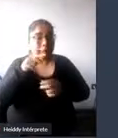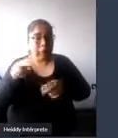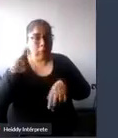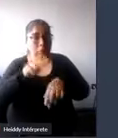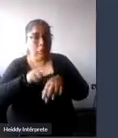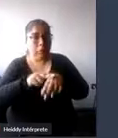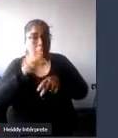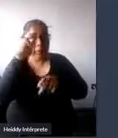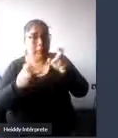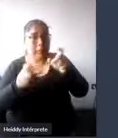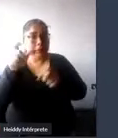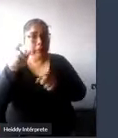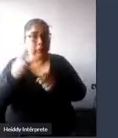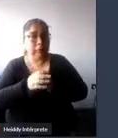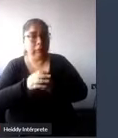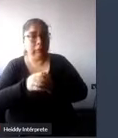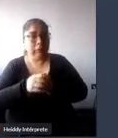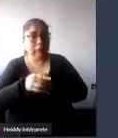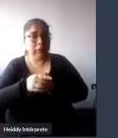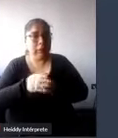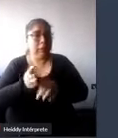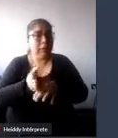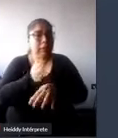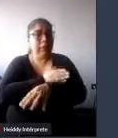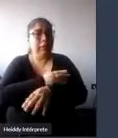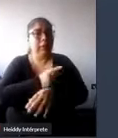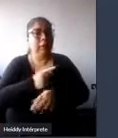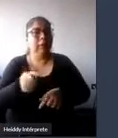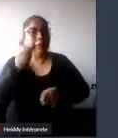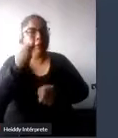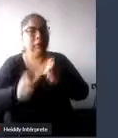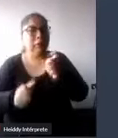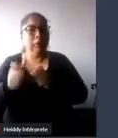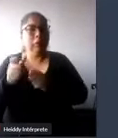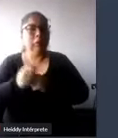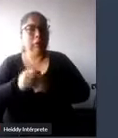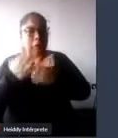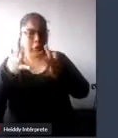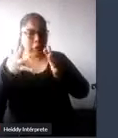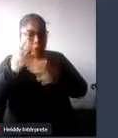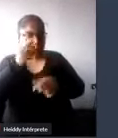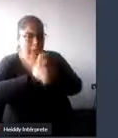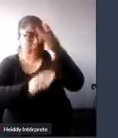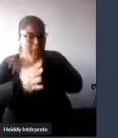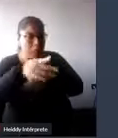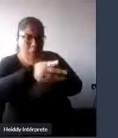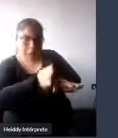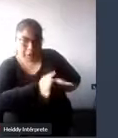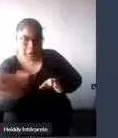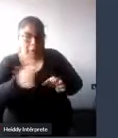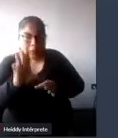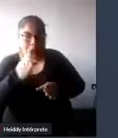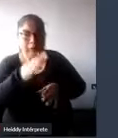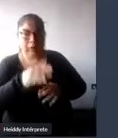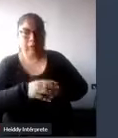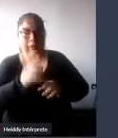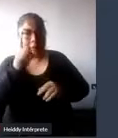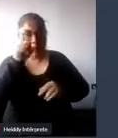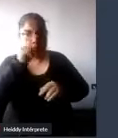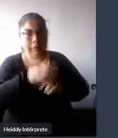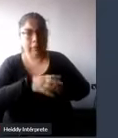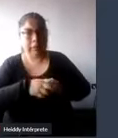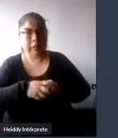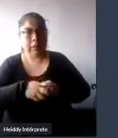estas personas han sido utilizados por gente que no lo son y no son de zonas